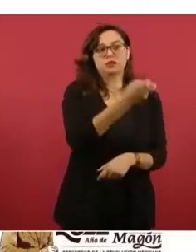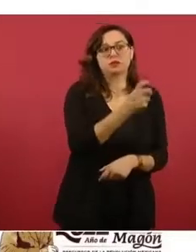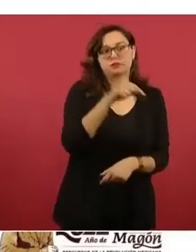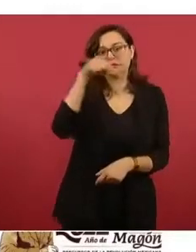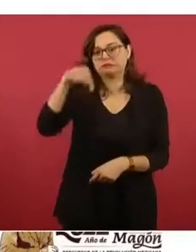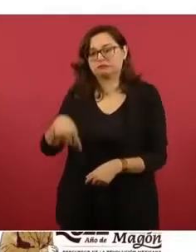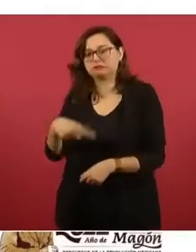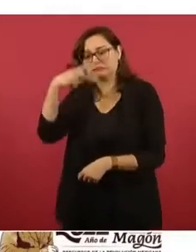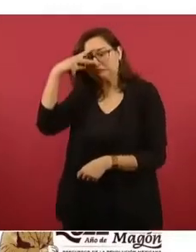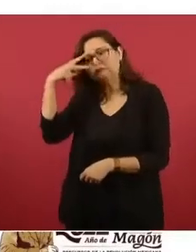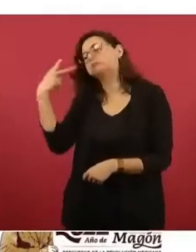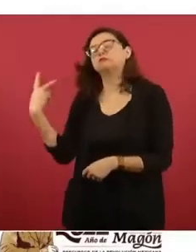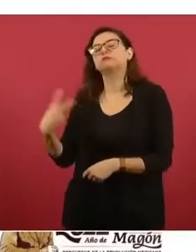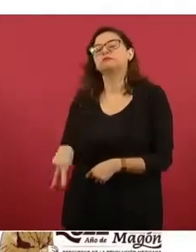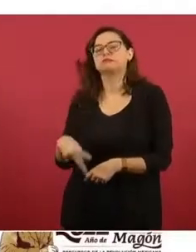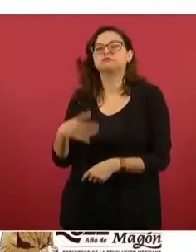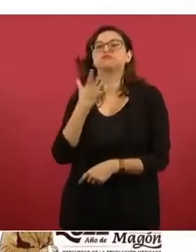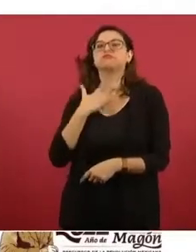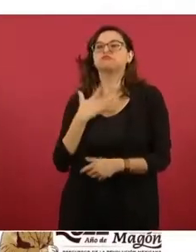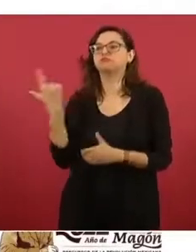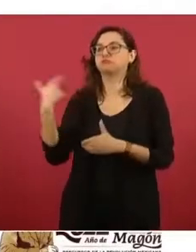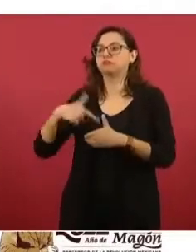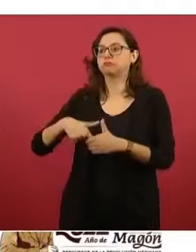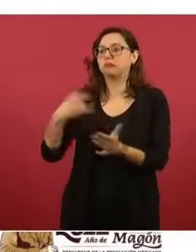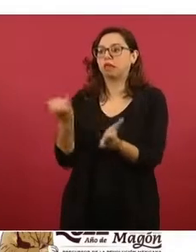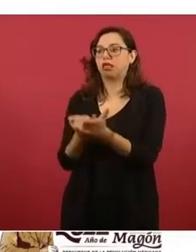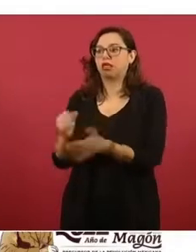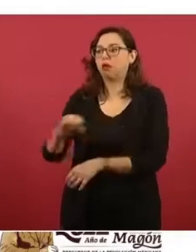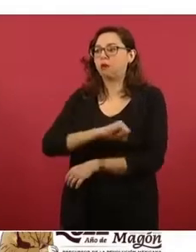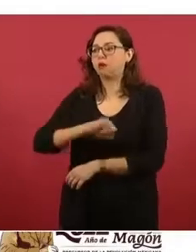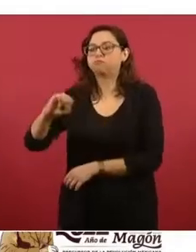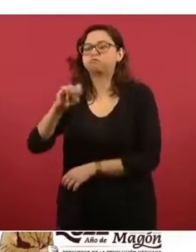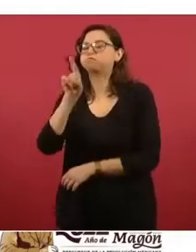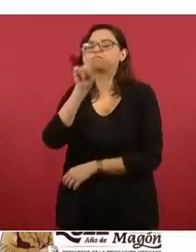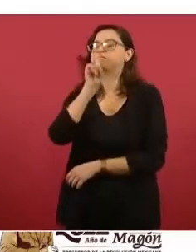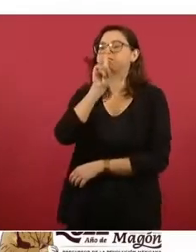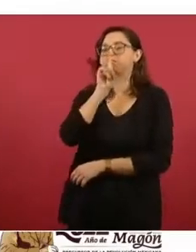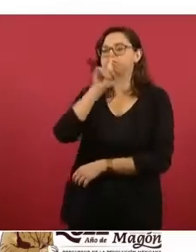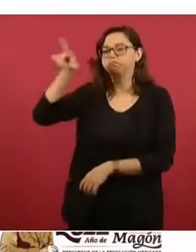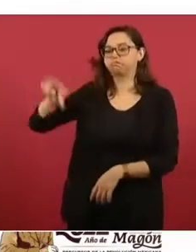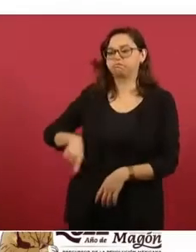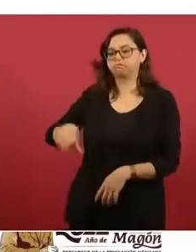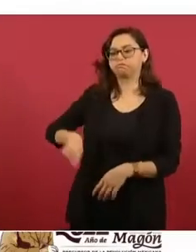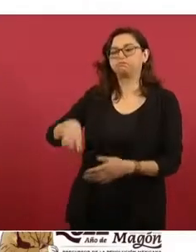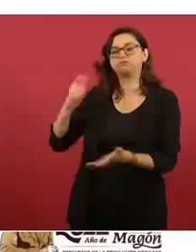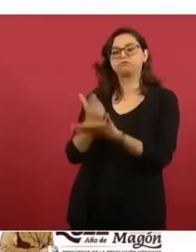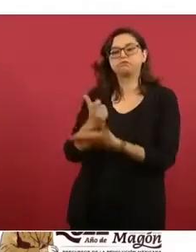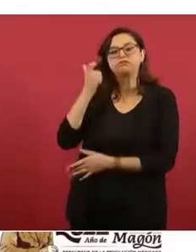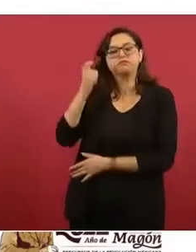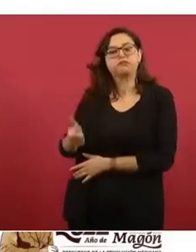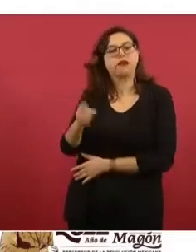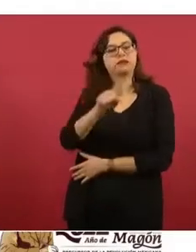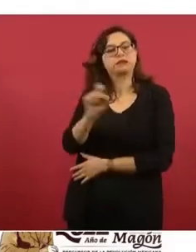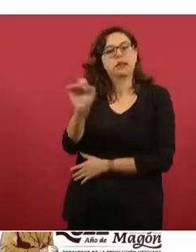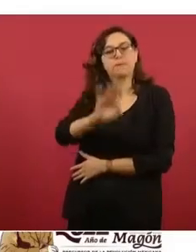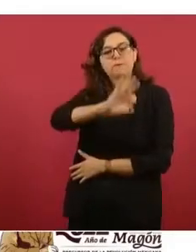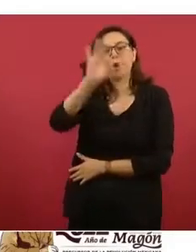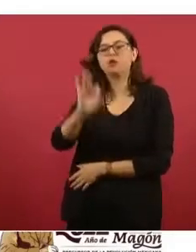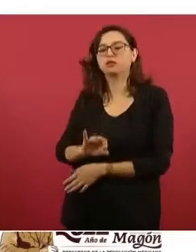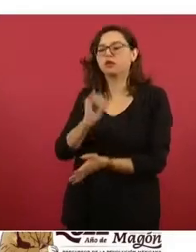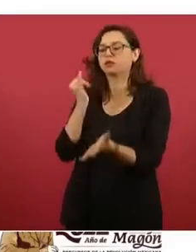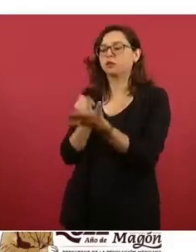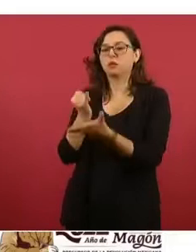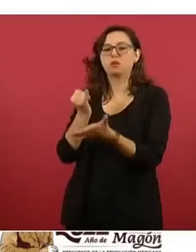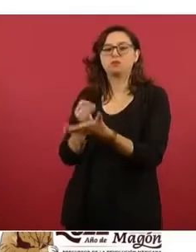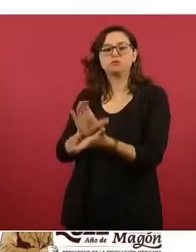instrucciones del señor presidente, el incentivo fiscal es del 100 por ciento en los tres tipos de combustibles, no se